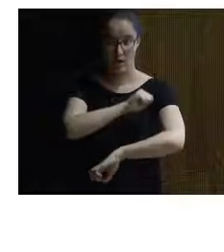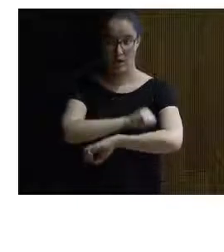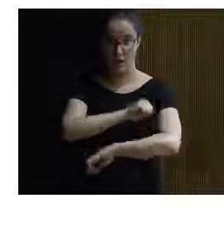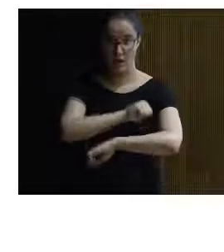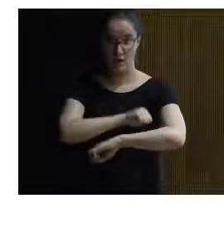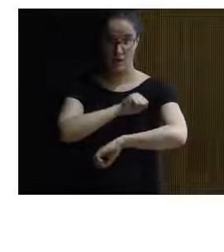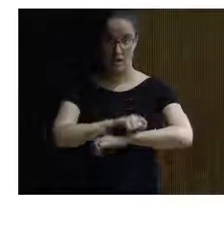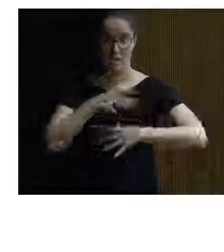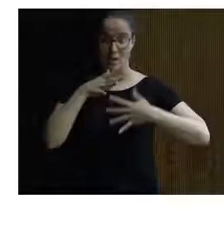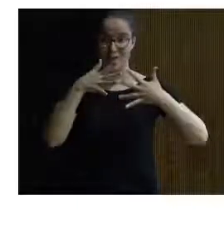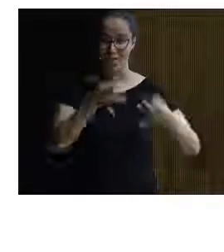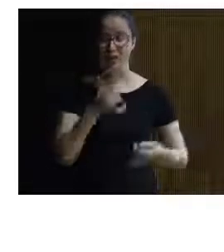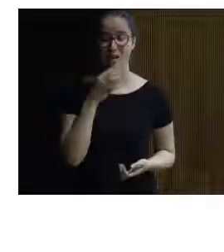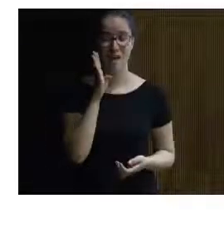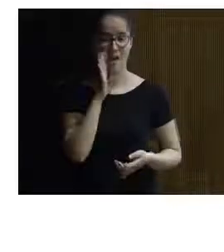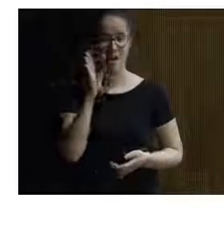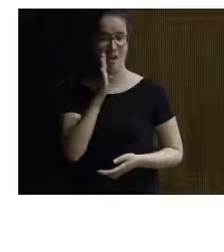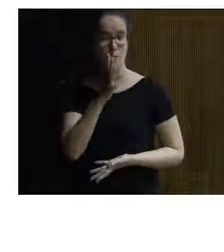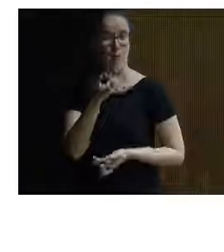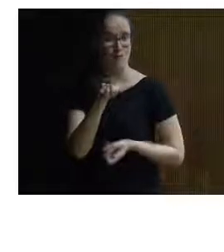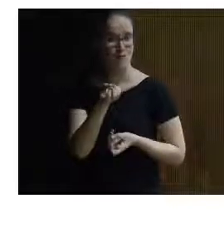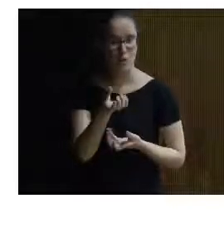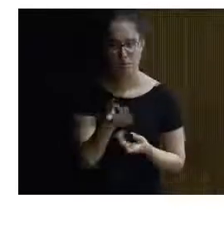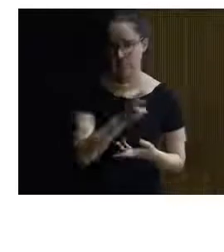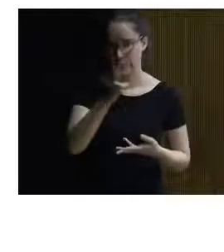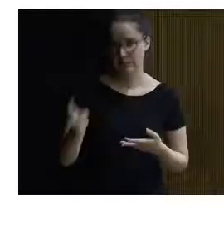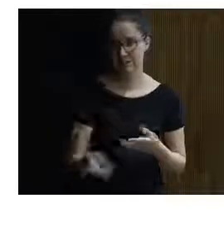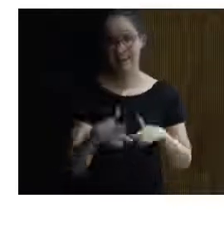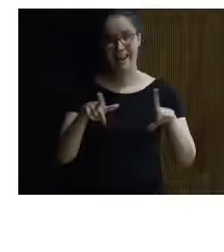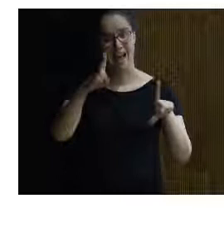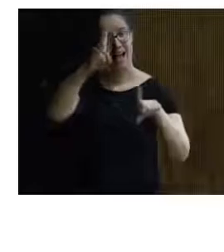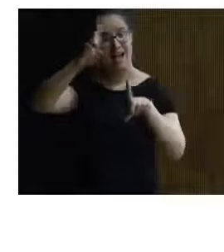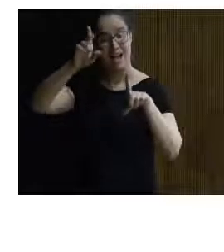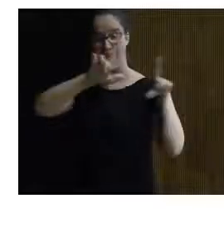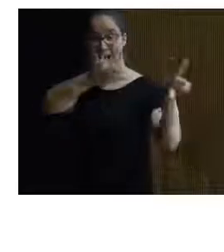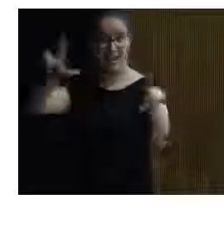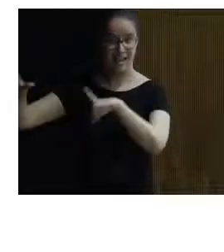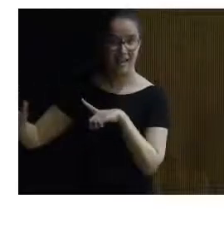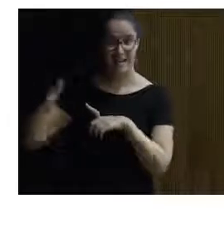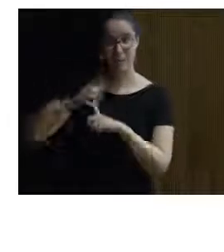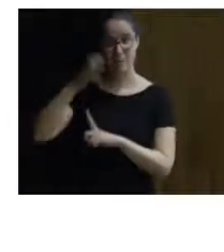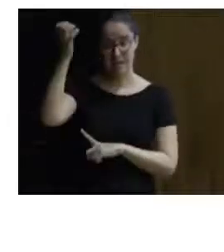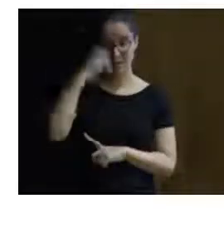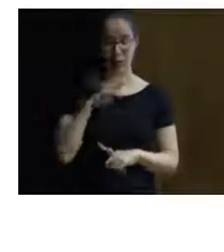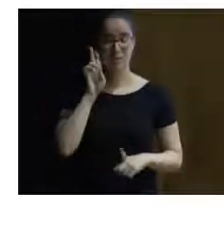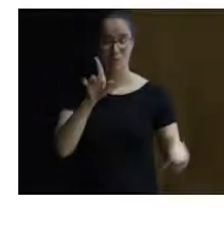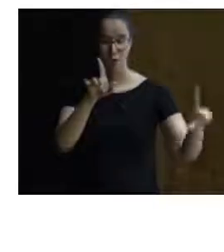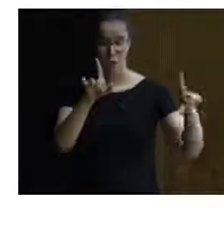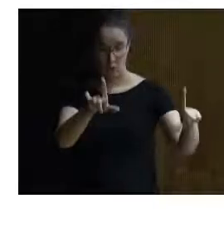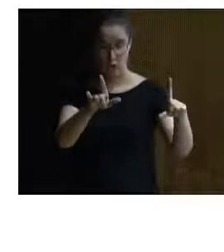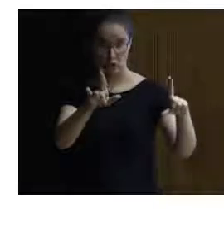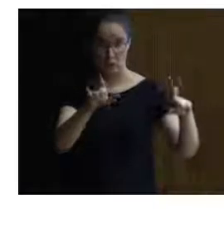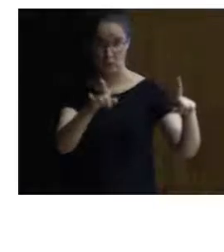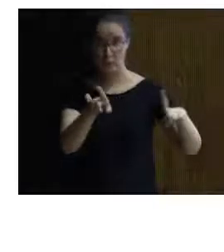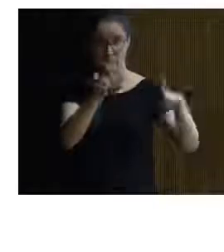lo que comentábamos antes punto de información y demás la galería del parque de la prehistoria se ve una pequeña foto en la